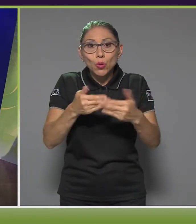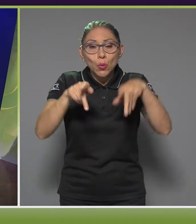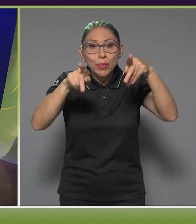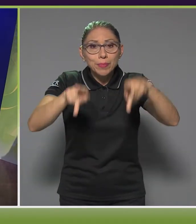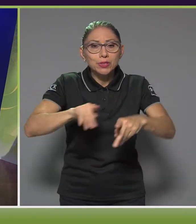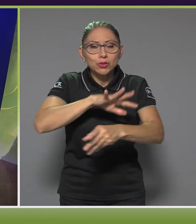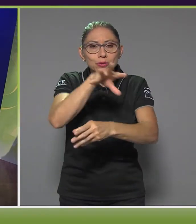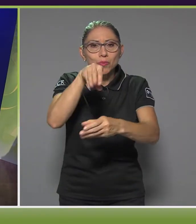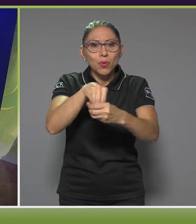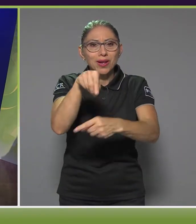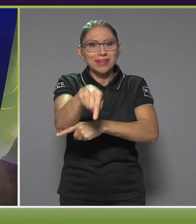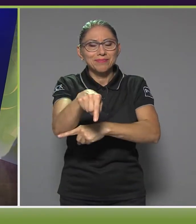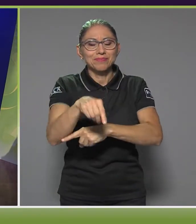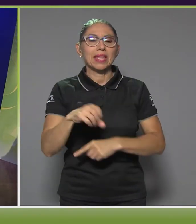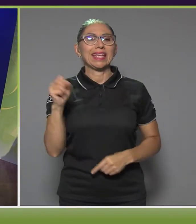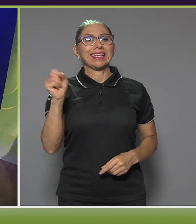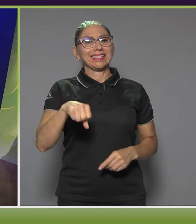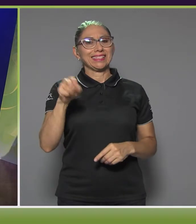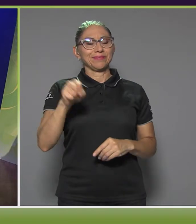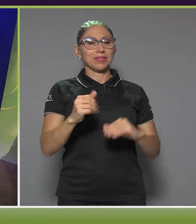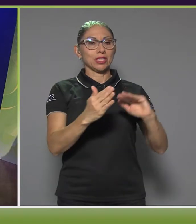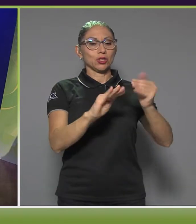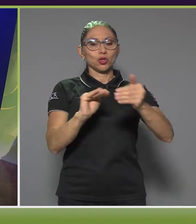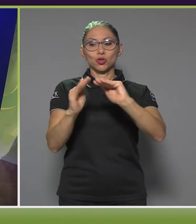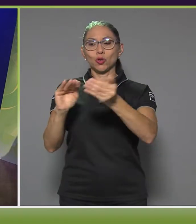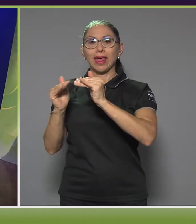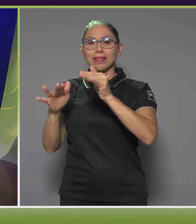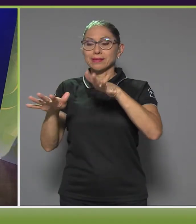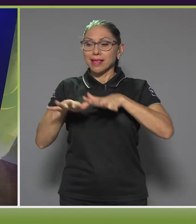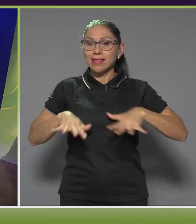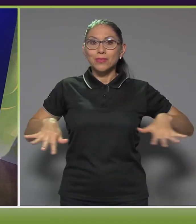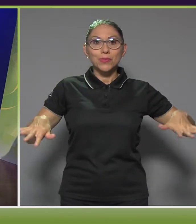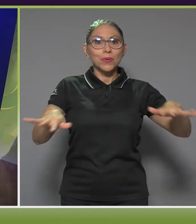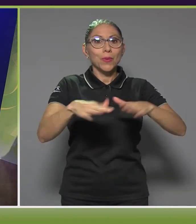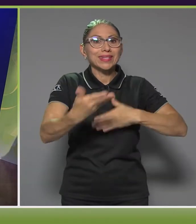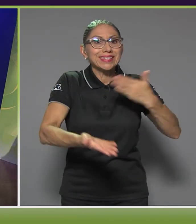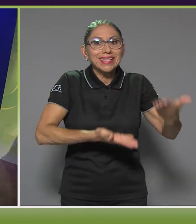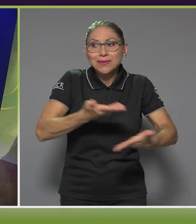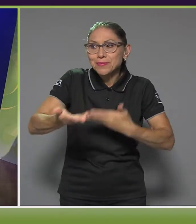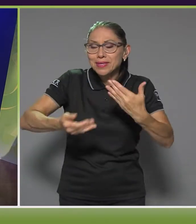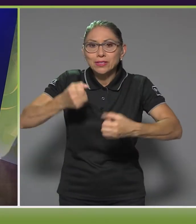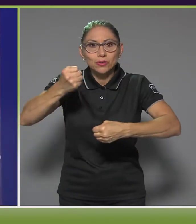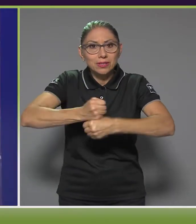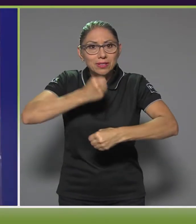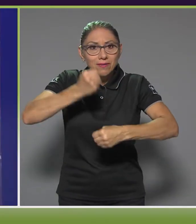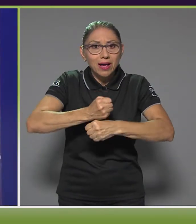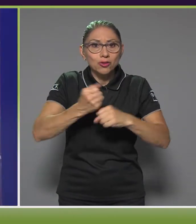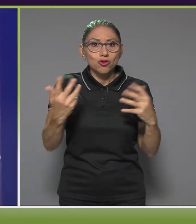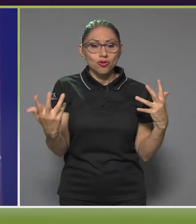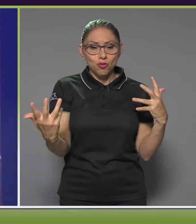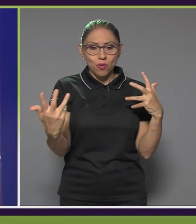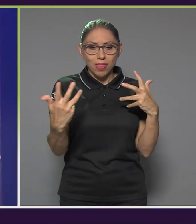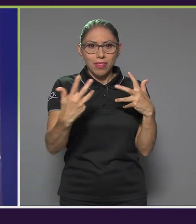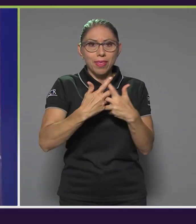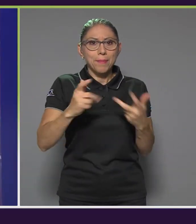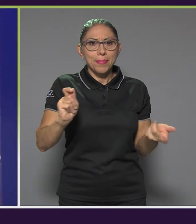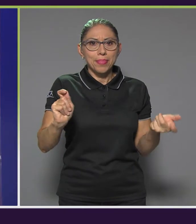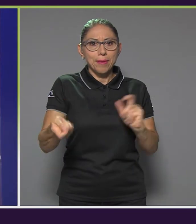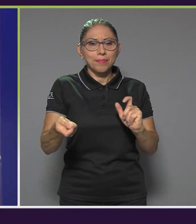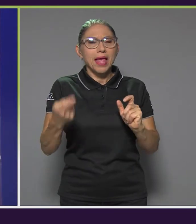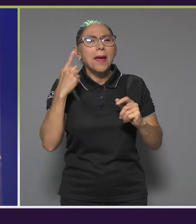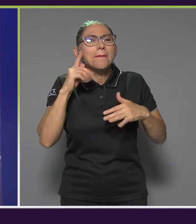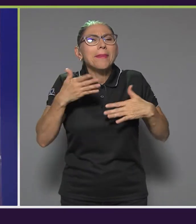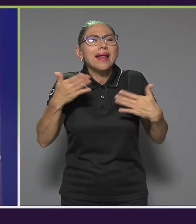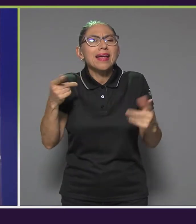Sí, son ciudades que adaptan sus entornos y sus servicios y la gestión que se da con el fin de poder ofrecer a la